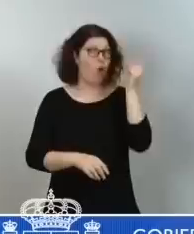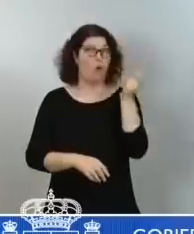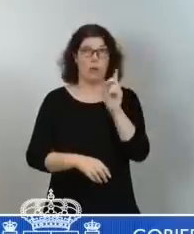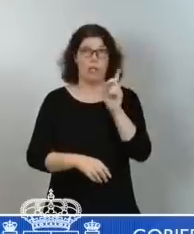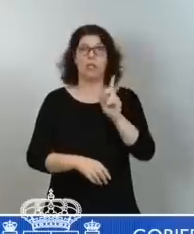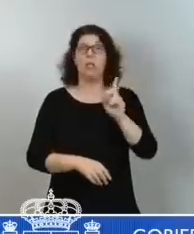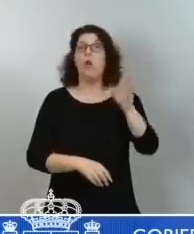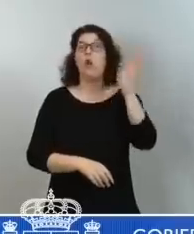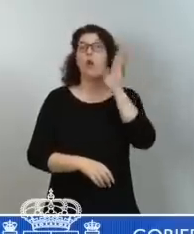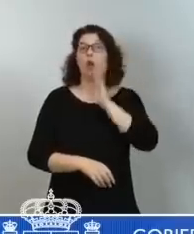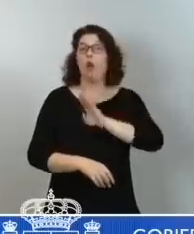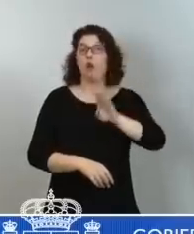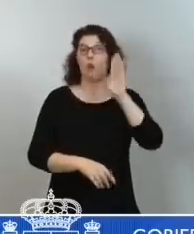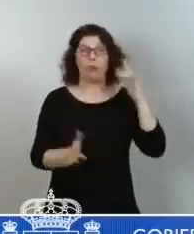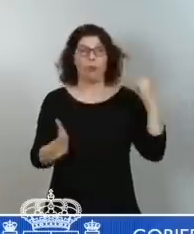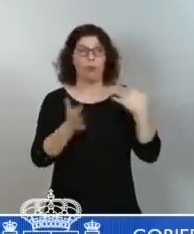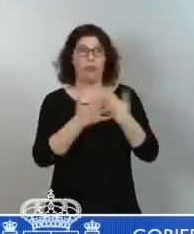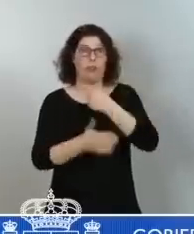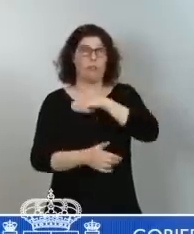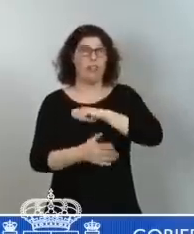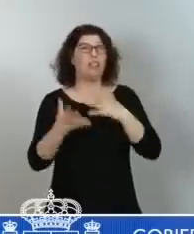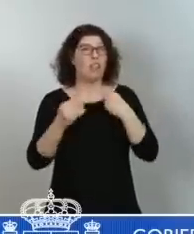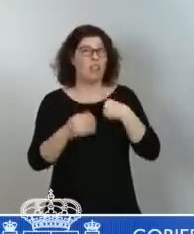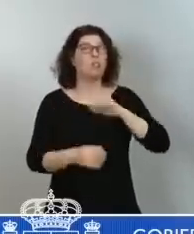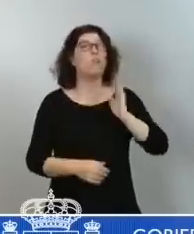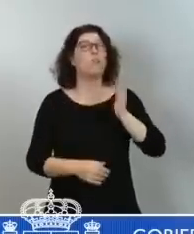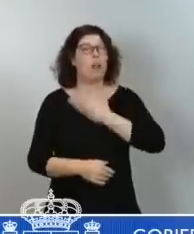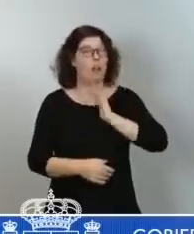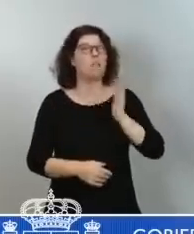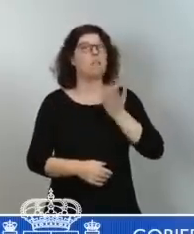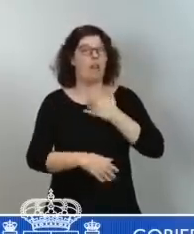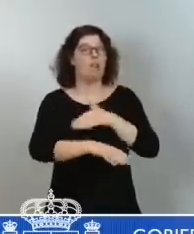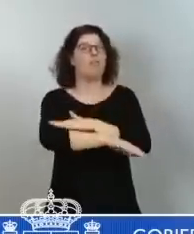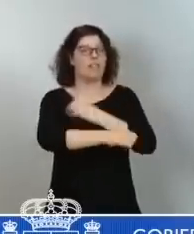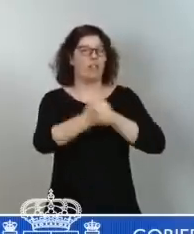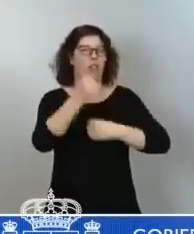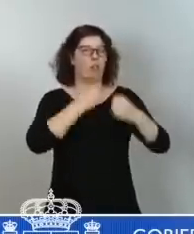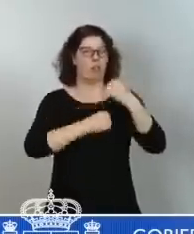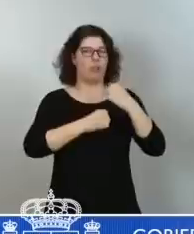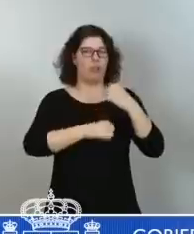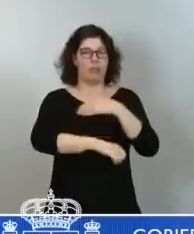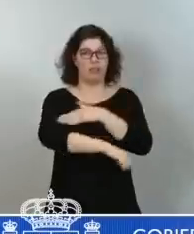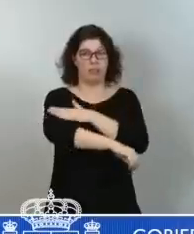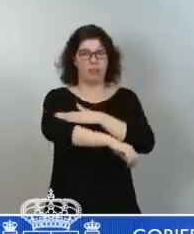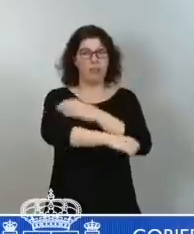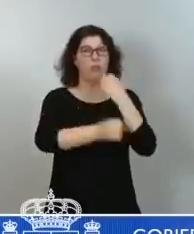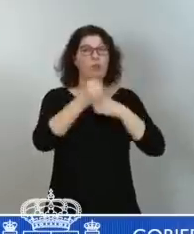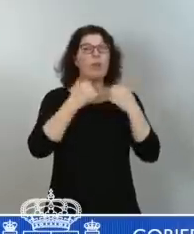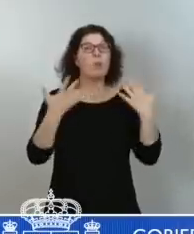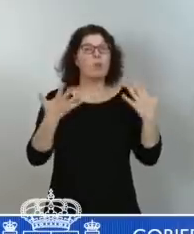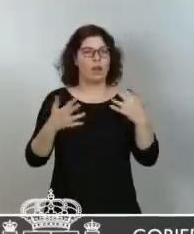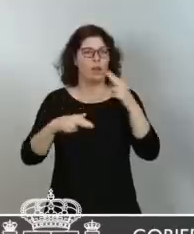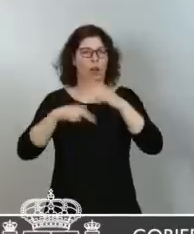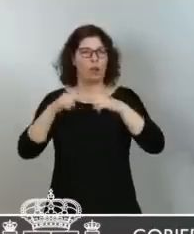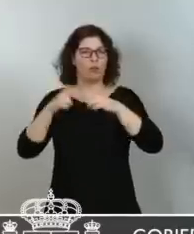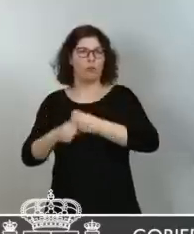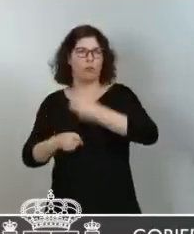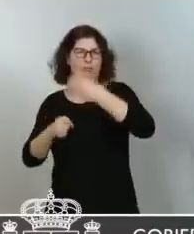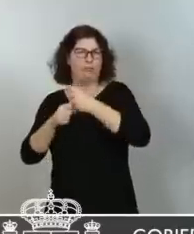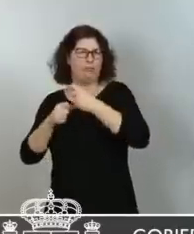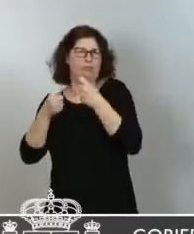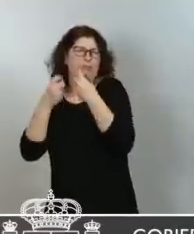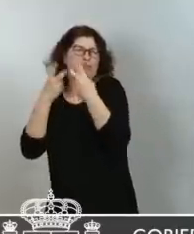España tenía una base económica. Esa base era el desarrollo descontrolado del ladrillo y la industria de la construcción y el abuso de la